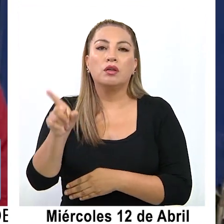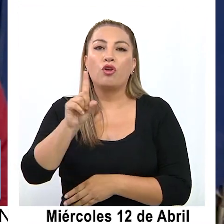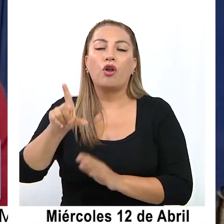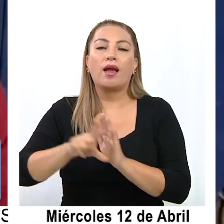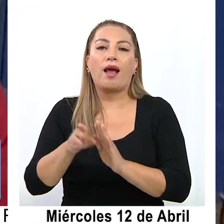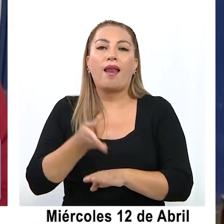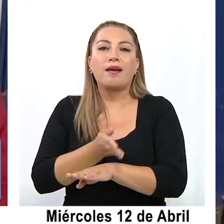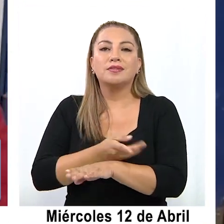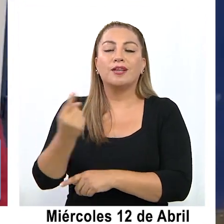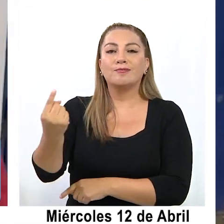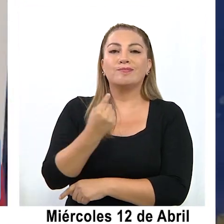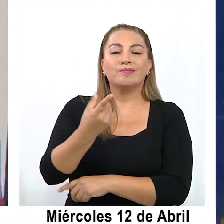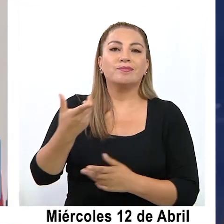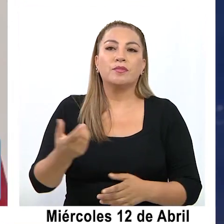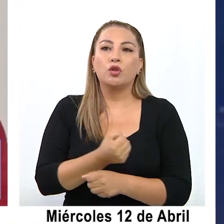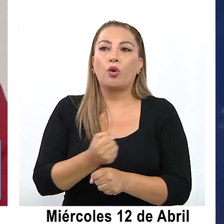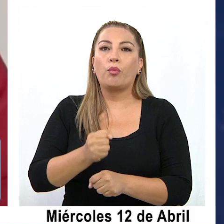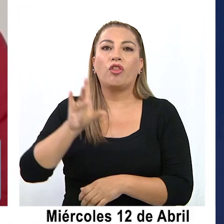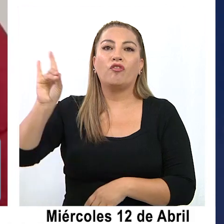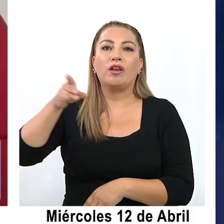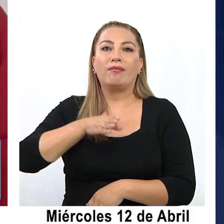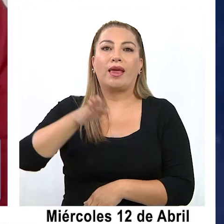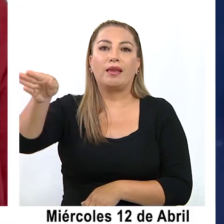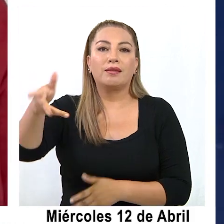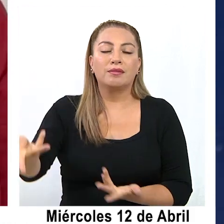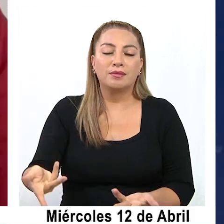y no nos dejan pasar a nuestro país.